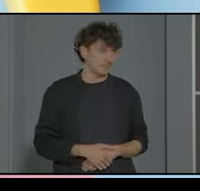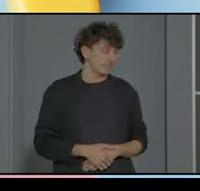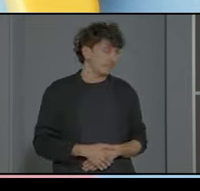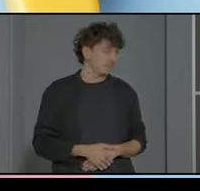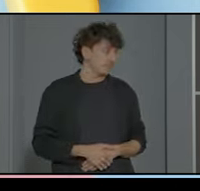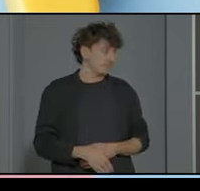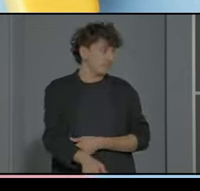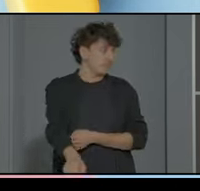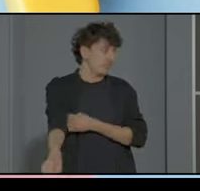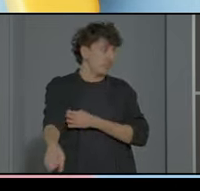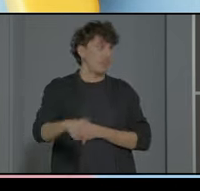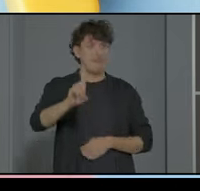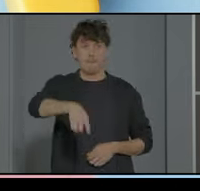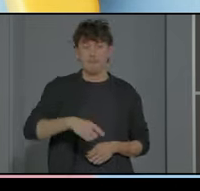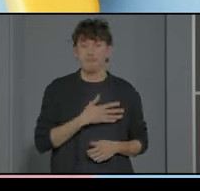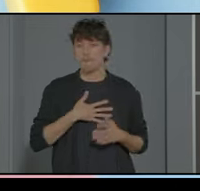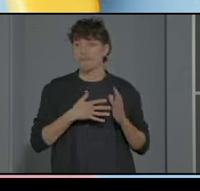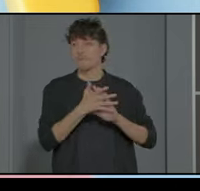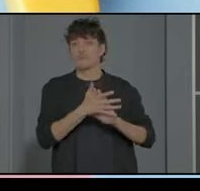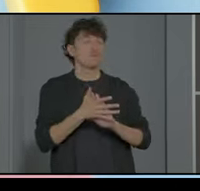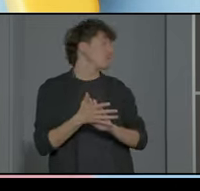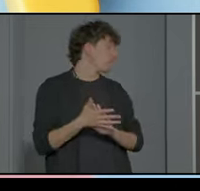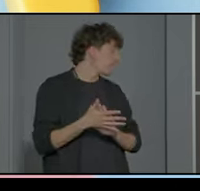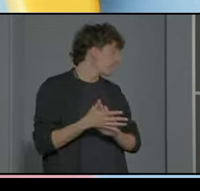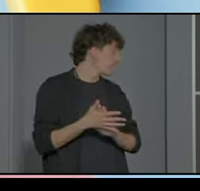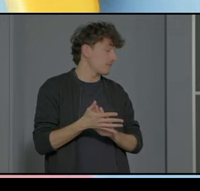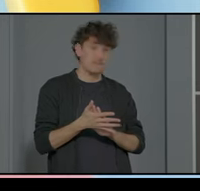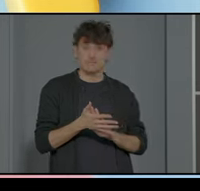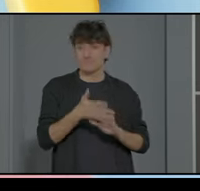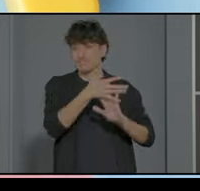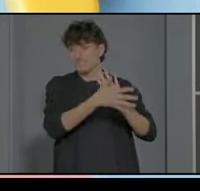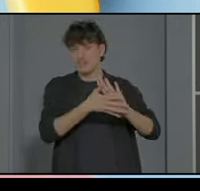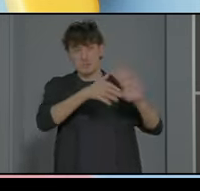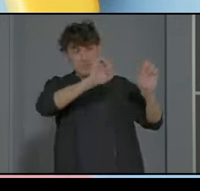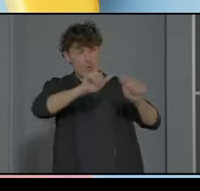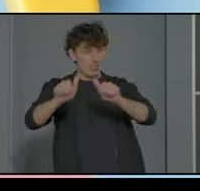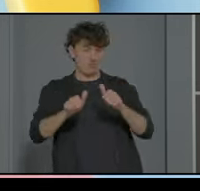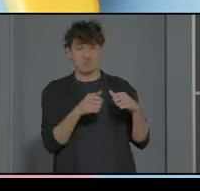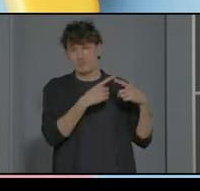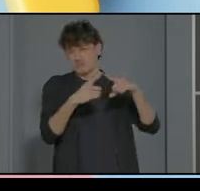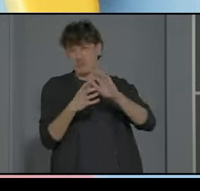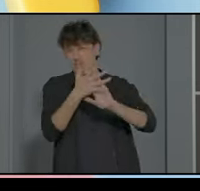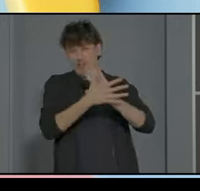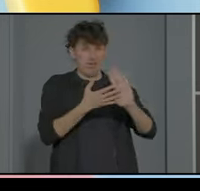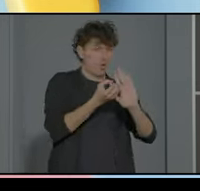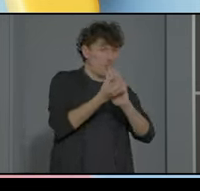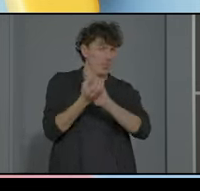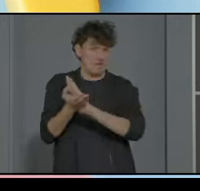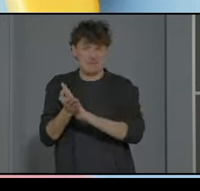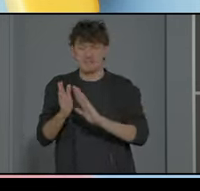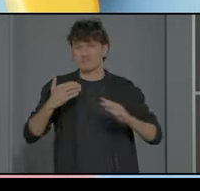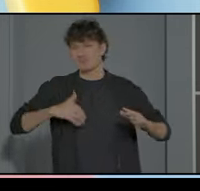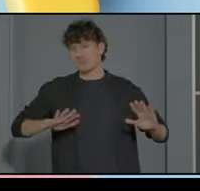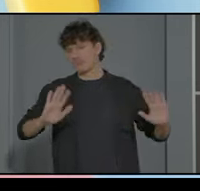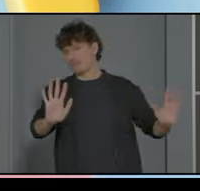sobre todo me gustaría que nos quedamos bueno pues estamos aquí justo hablando de diferentes modelos pero que dejemos de hablar de